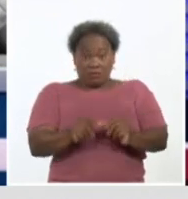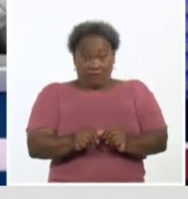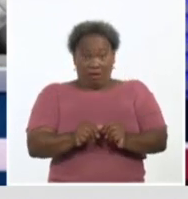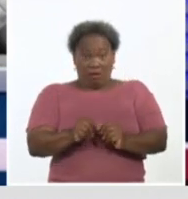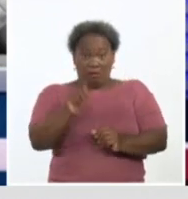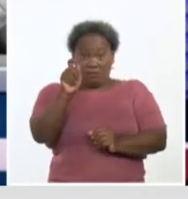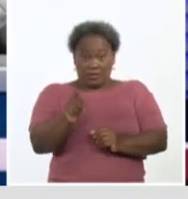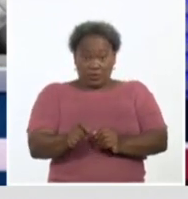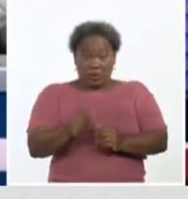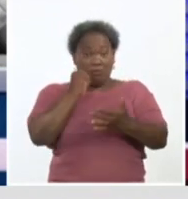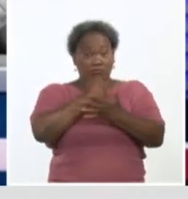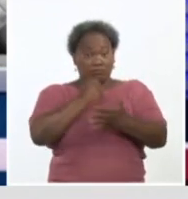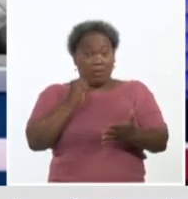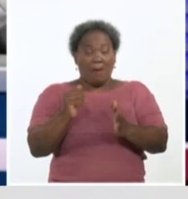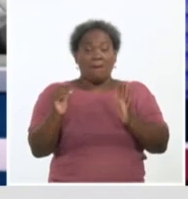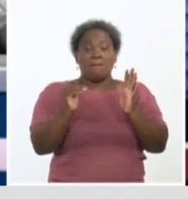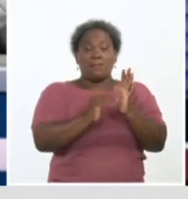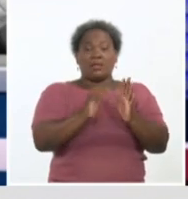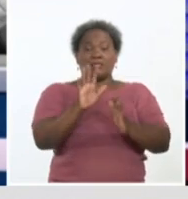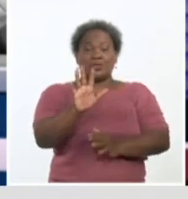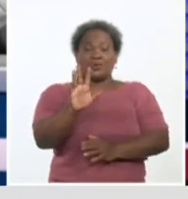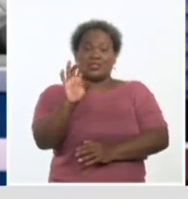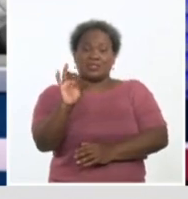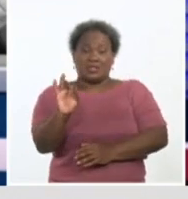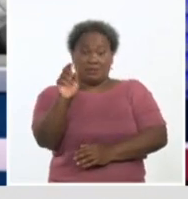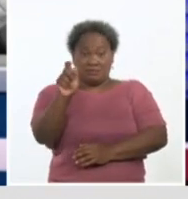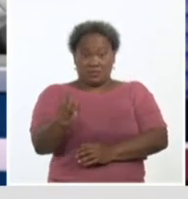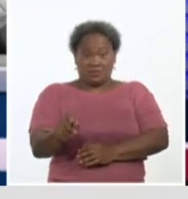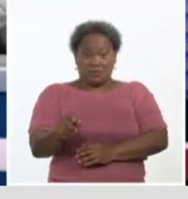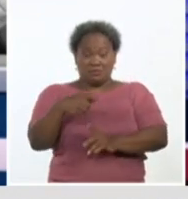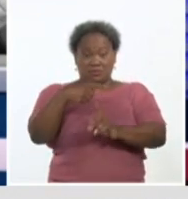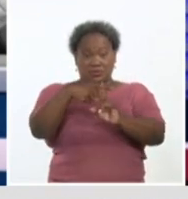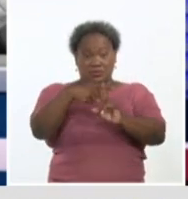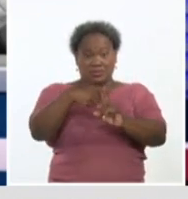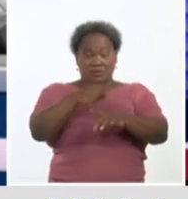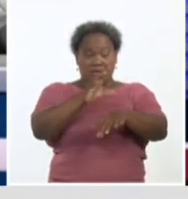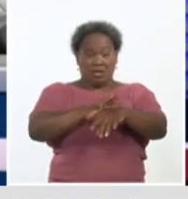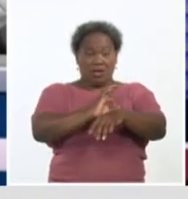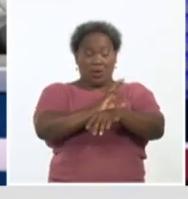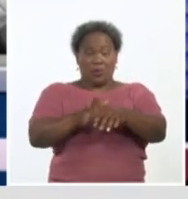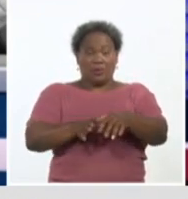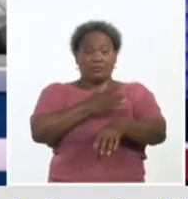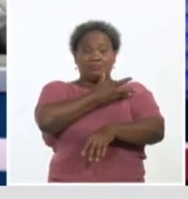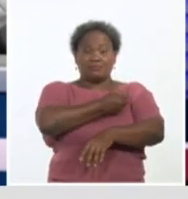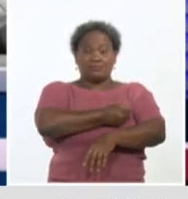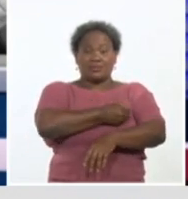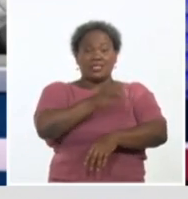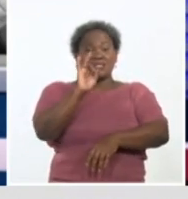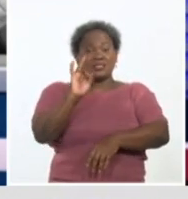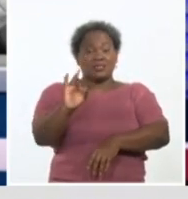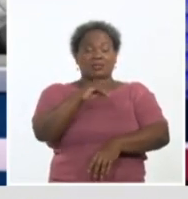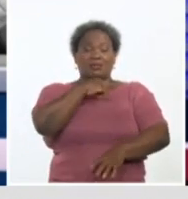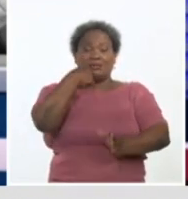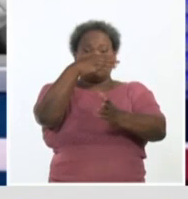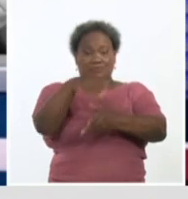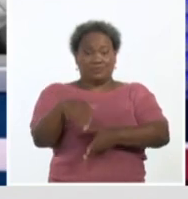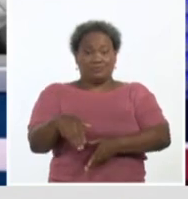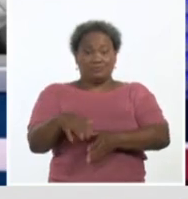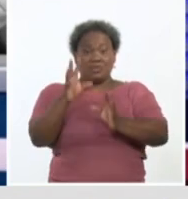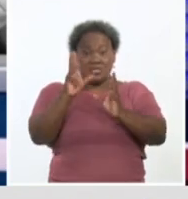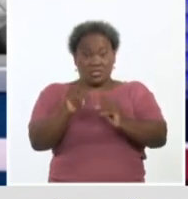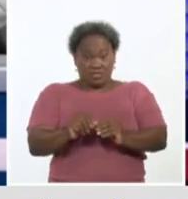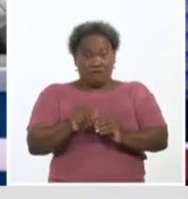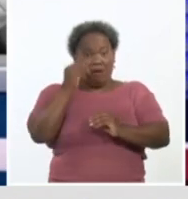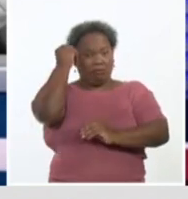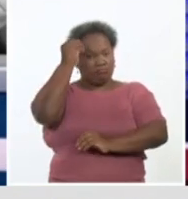hoy se confirma 1.057 casos positivos a la COVID-19 y lamentablemente 7 fallecidos. Cifras para tener en